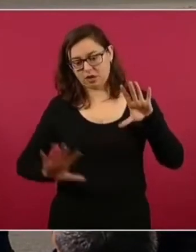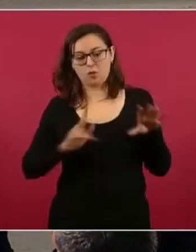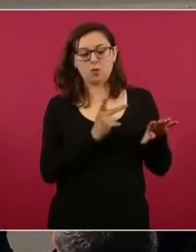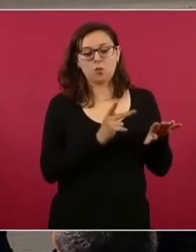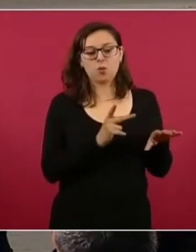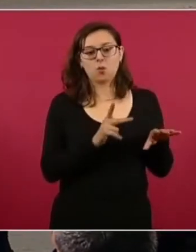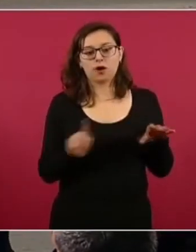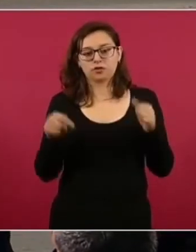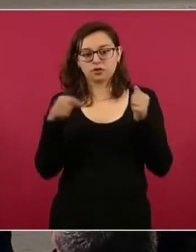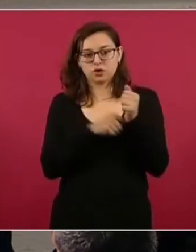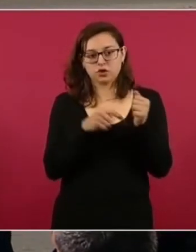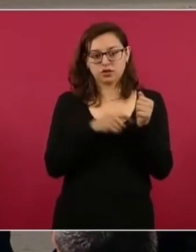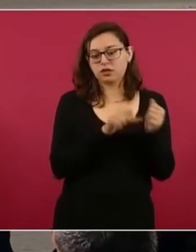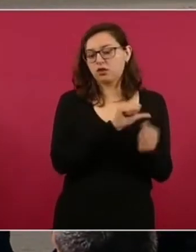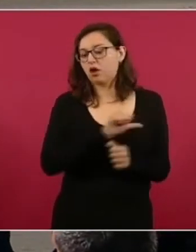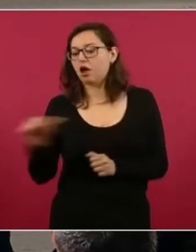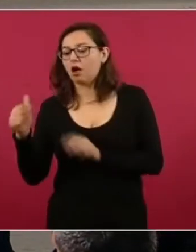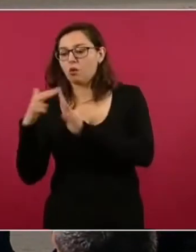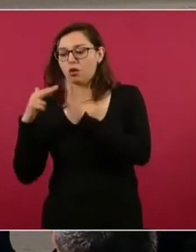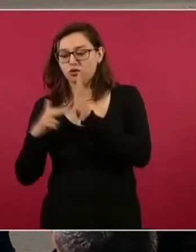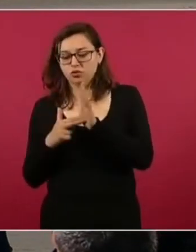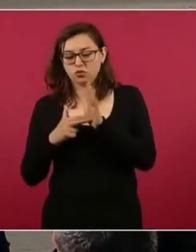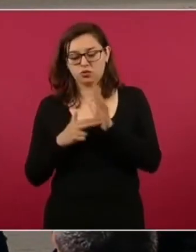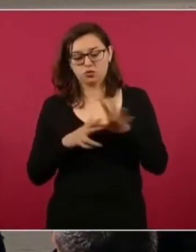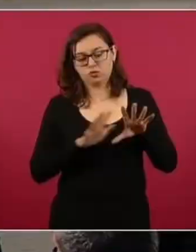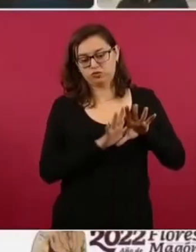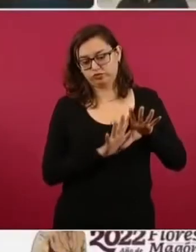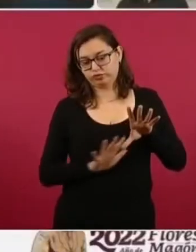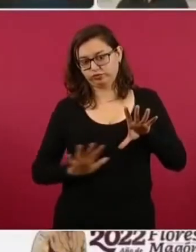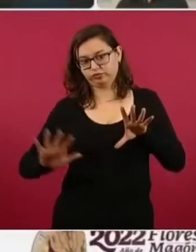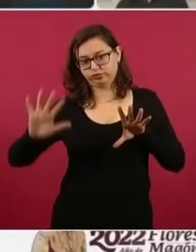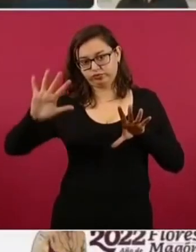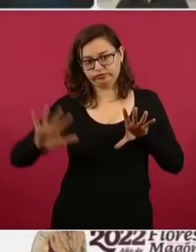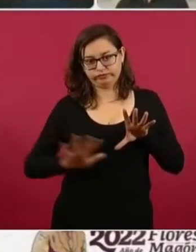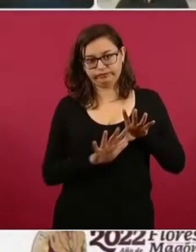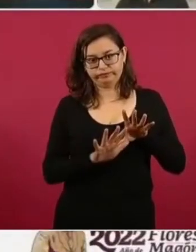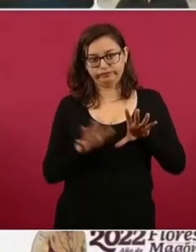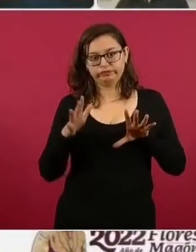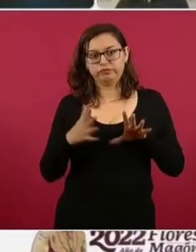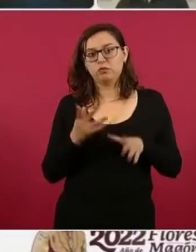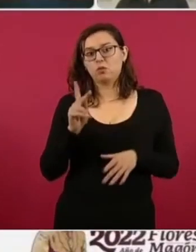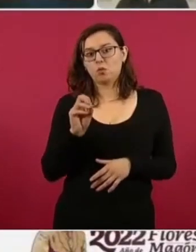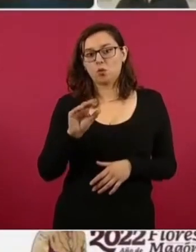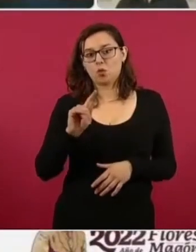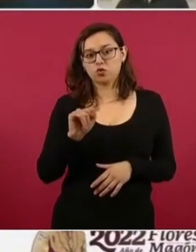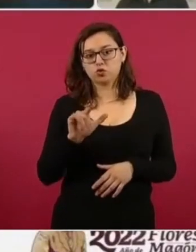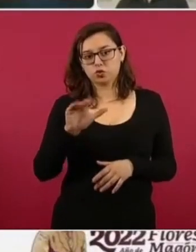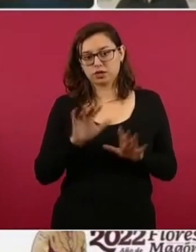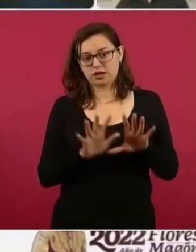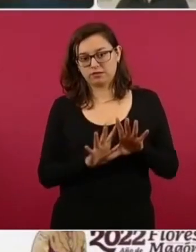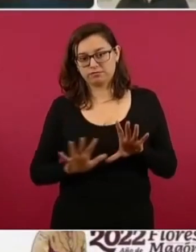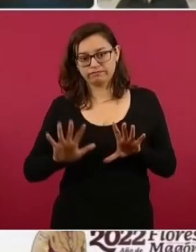a Huatulco y en el centro está Pochutla, hacia arriba, hacia